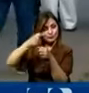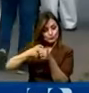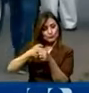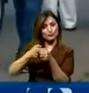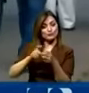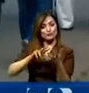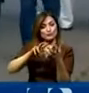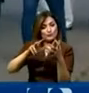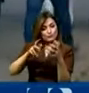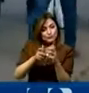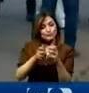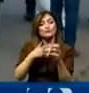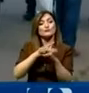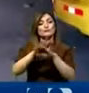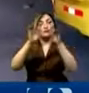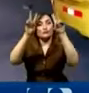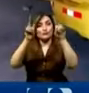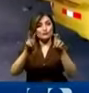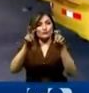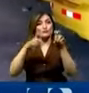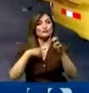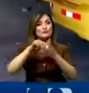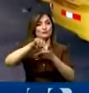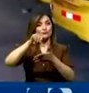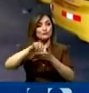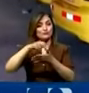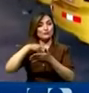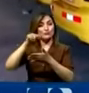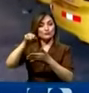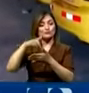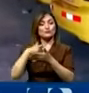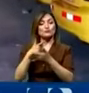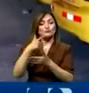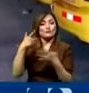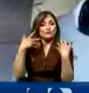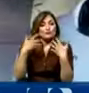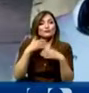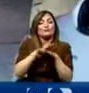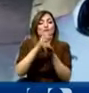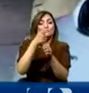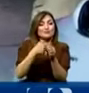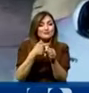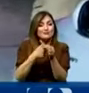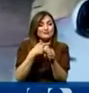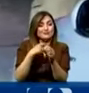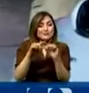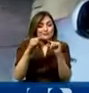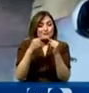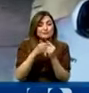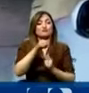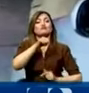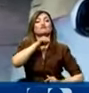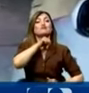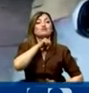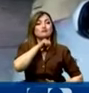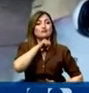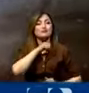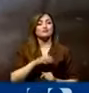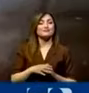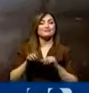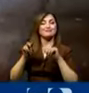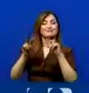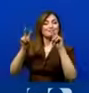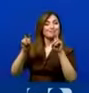ciudad de Guayaquil y específicamente para afectar a aquellos grupos de delincuencia organizada que por diferentes